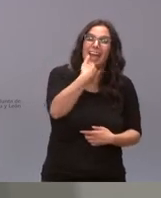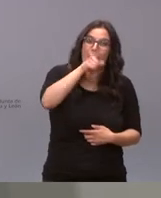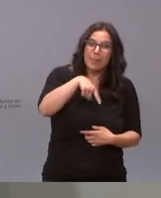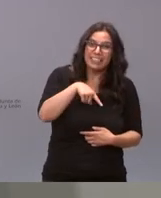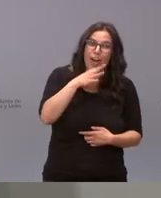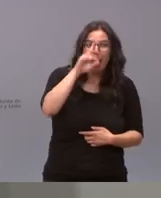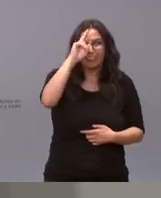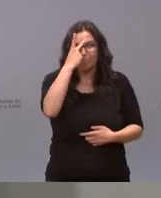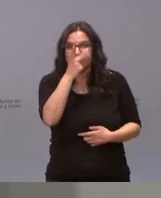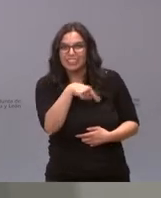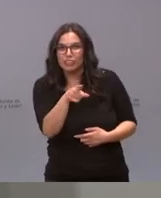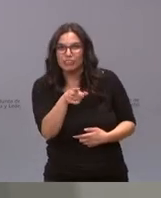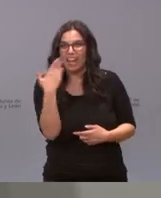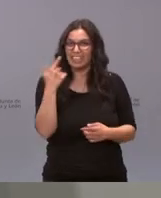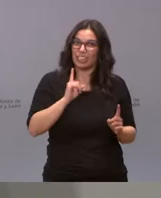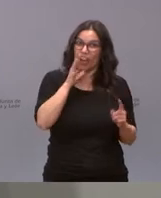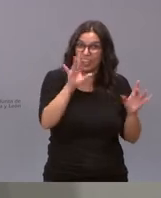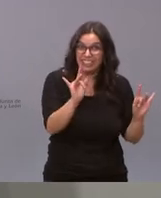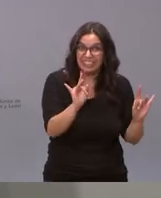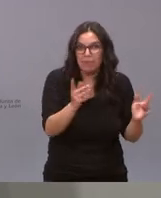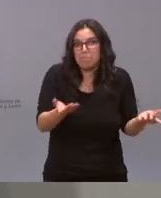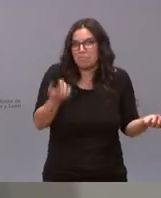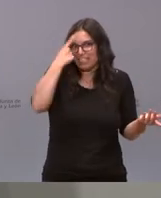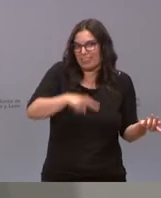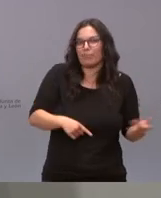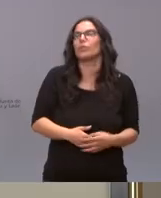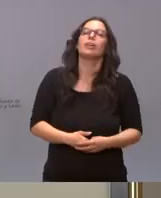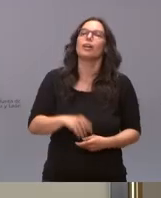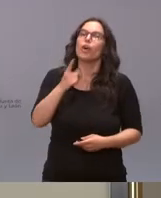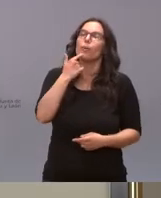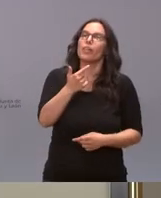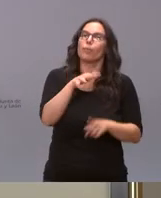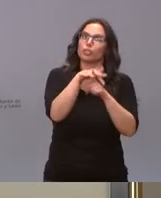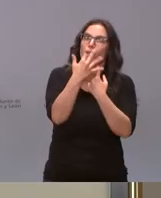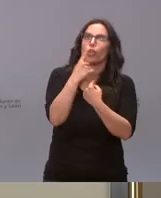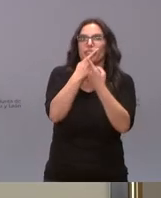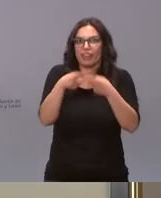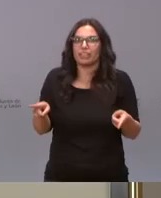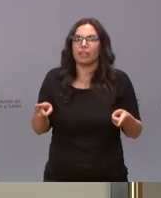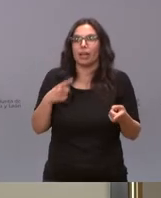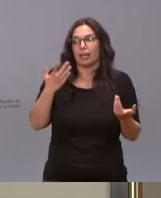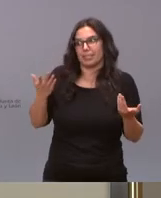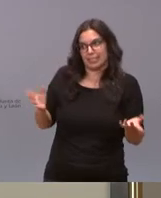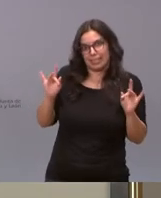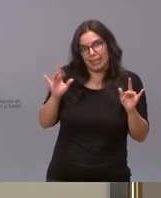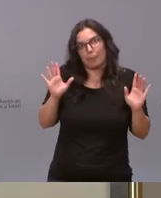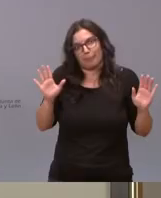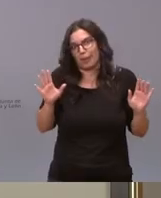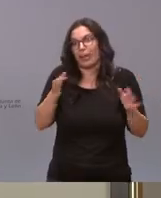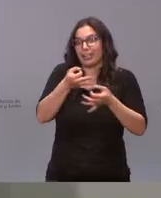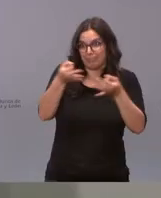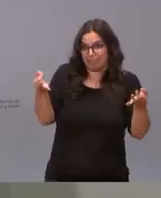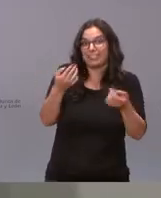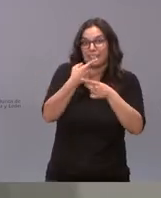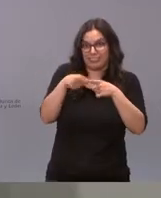parece bien no ya sabemos que no le parece bien me refiero a que las circunstancias cambian claro pero exactamente como